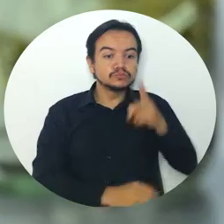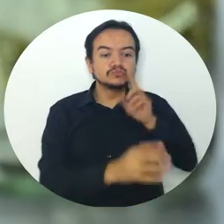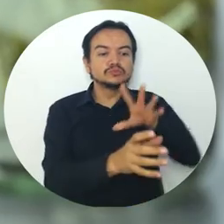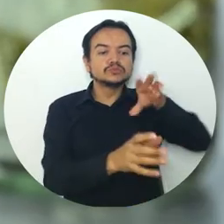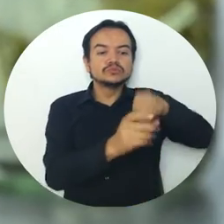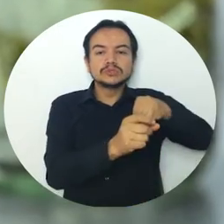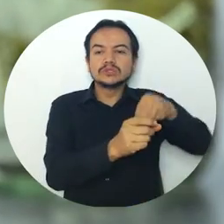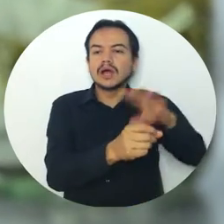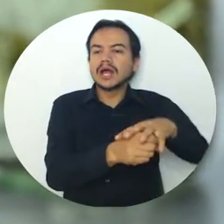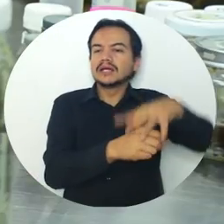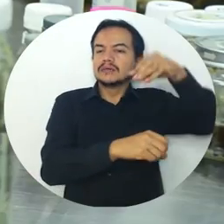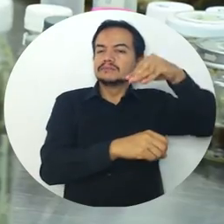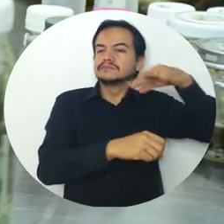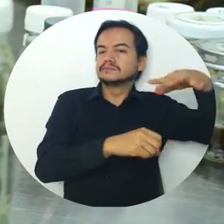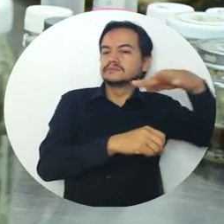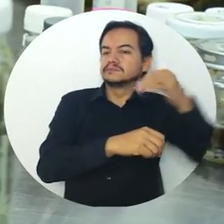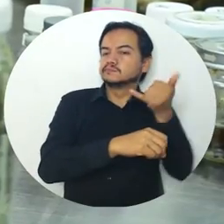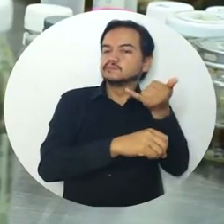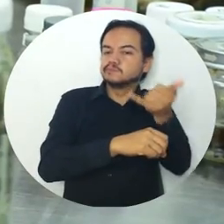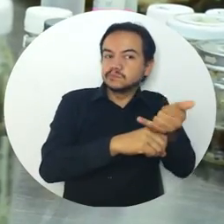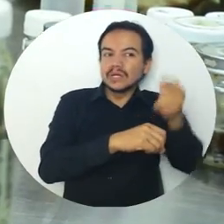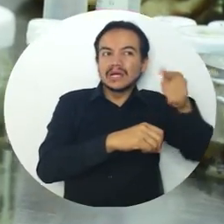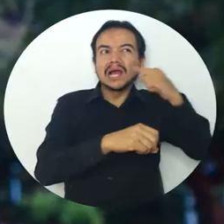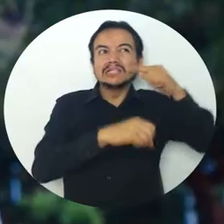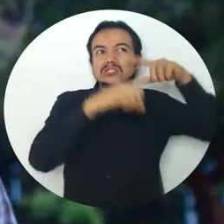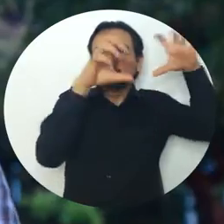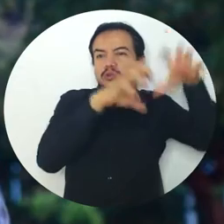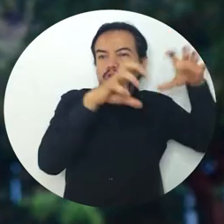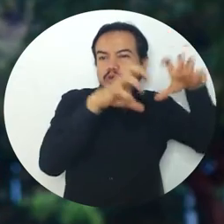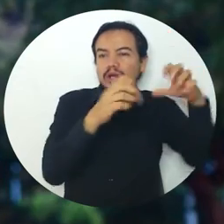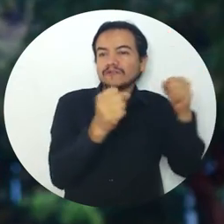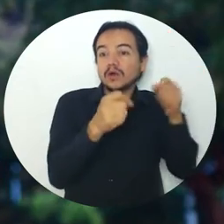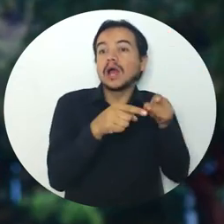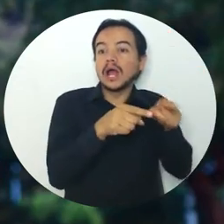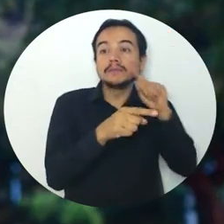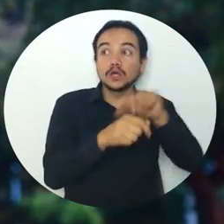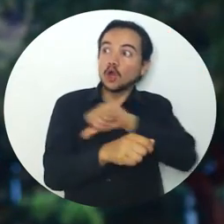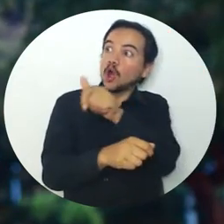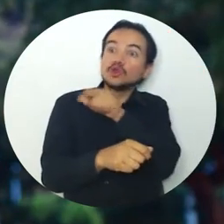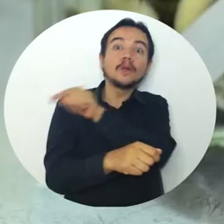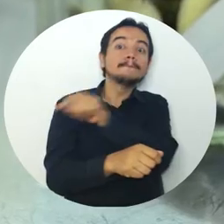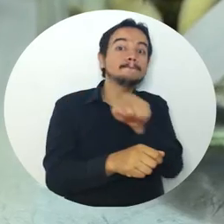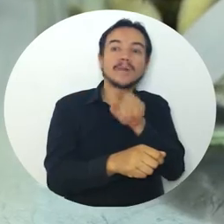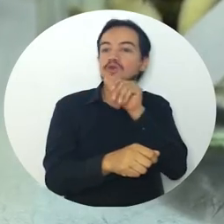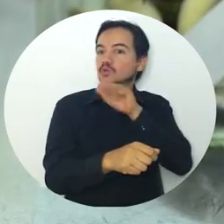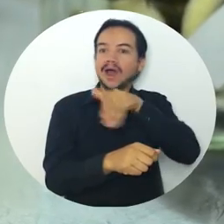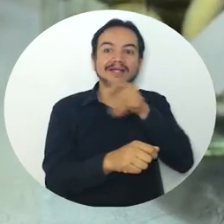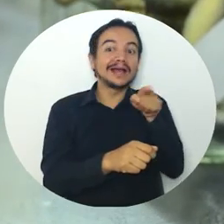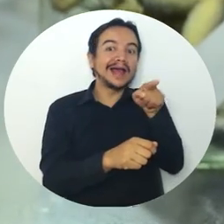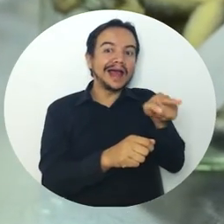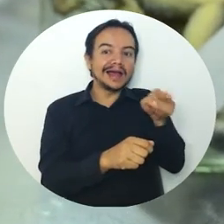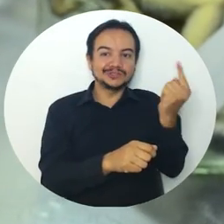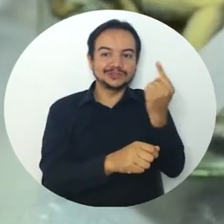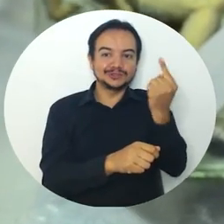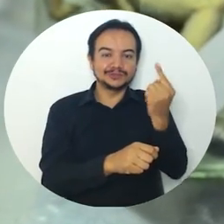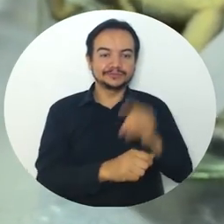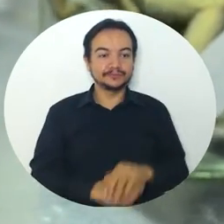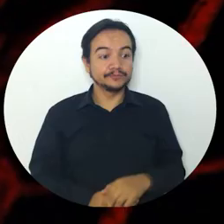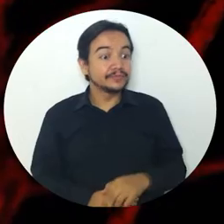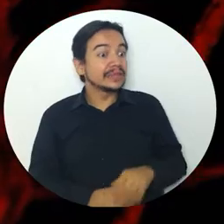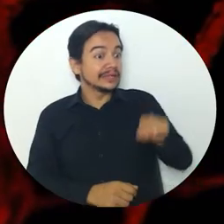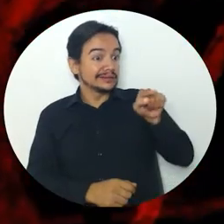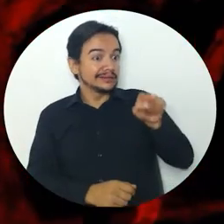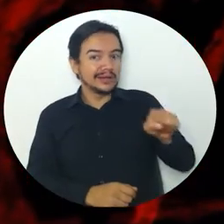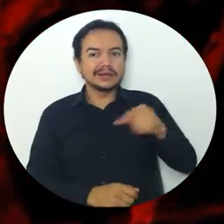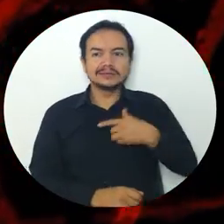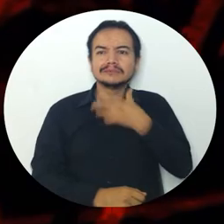lluvia y solo es un género endémico de la Sierra Nevada de Santa Marta, no se encuentra en ningún otro lugar. Este grupo de ranas habita a